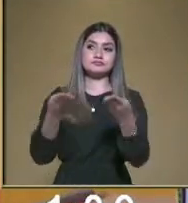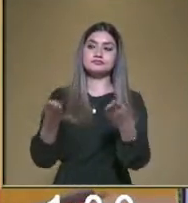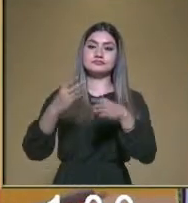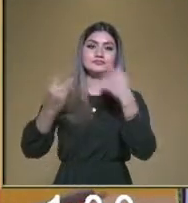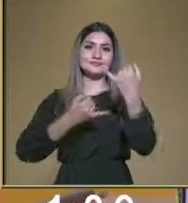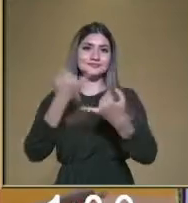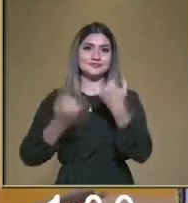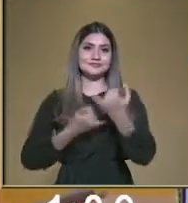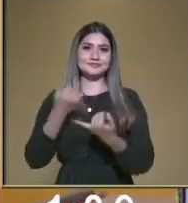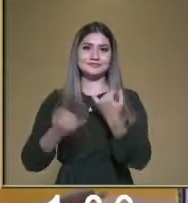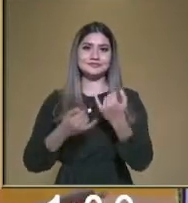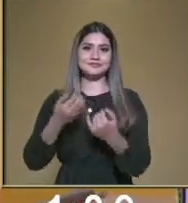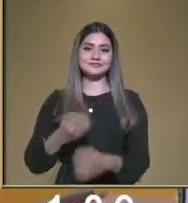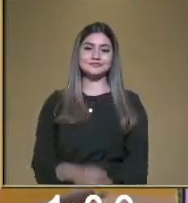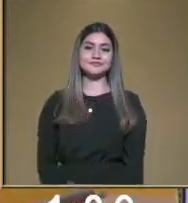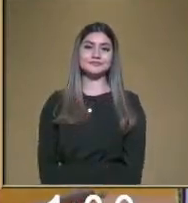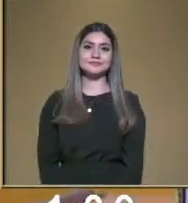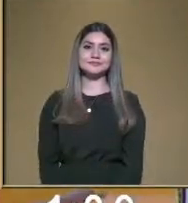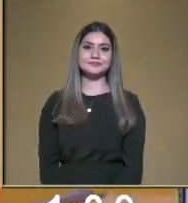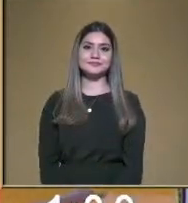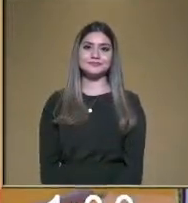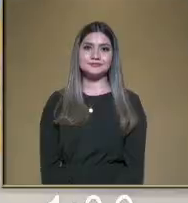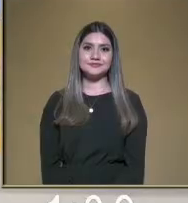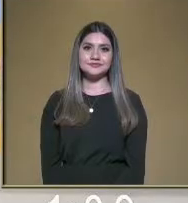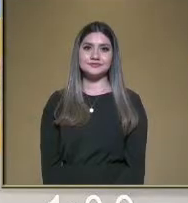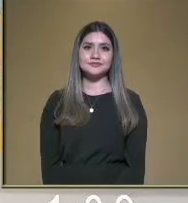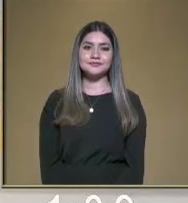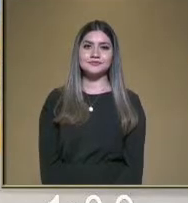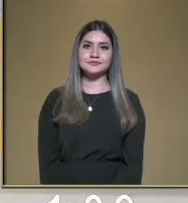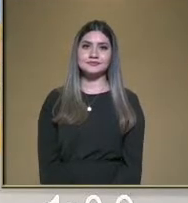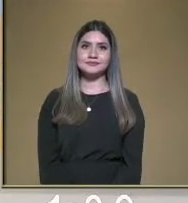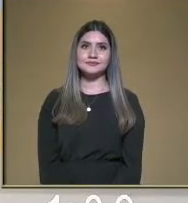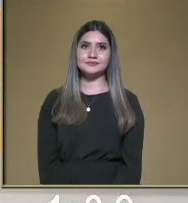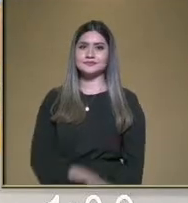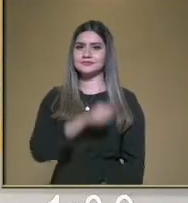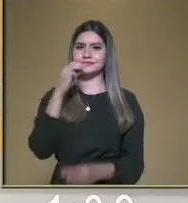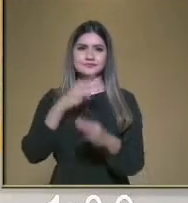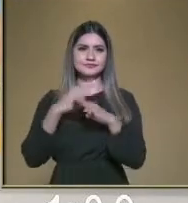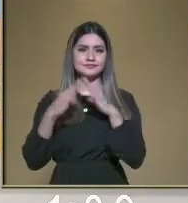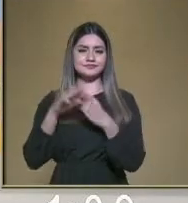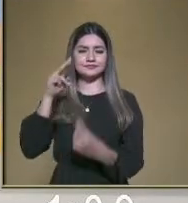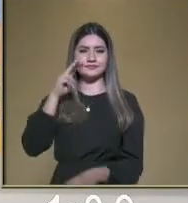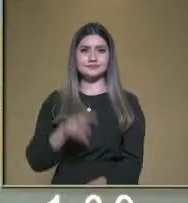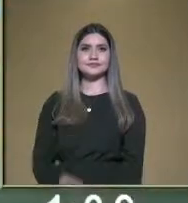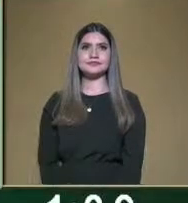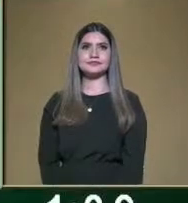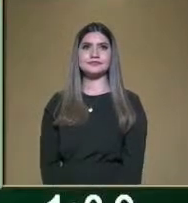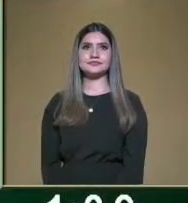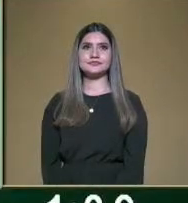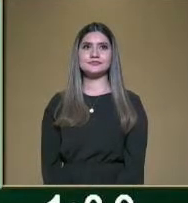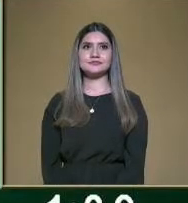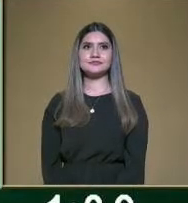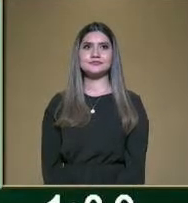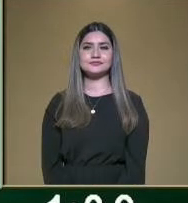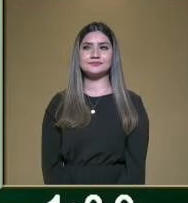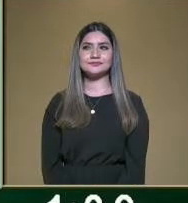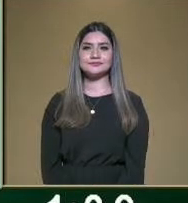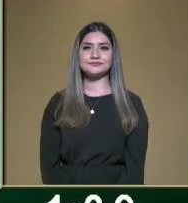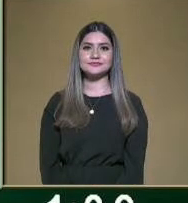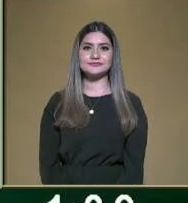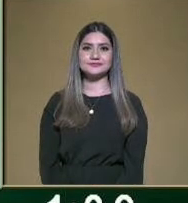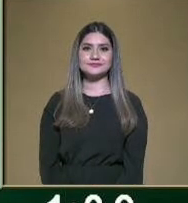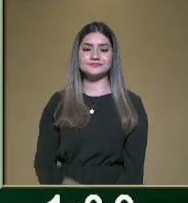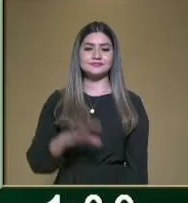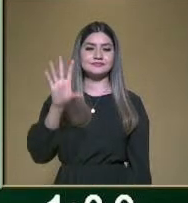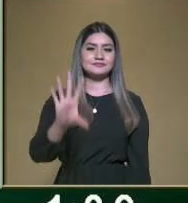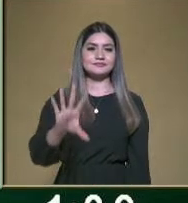puede jugar en memorama. Así es, maestra. Bueno, ¿hay más materiales, maestra? Yo veo que sí. Sí. Bueno, tenemos, vamos a escoger uno que